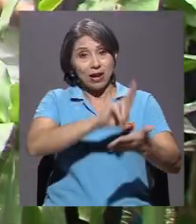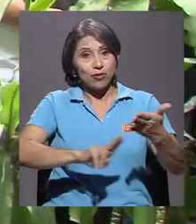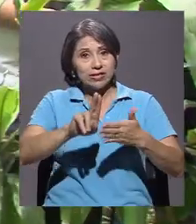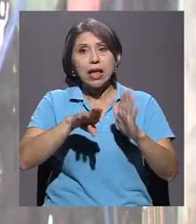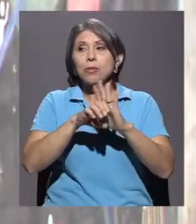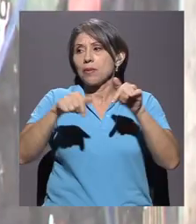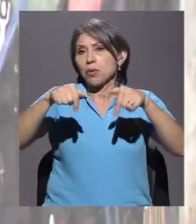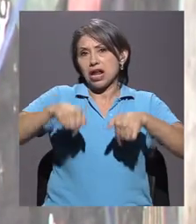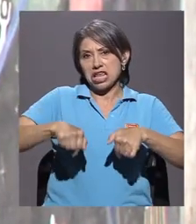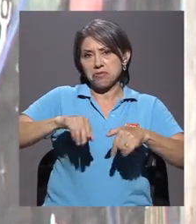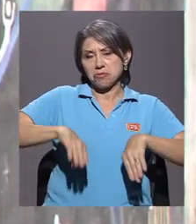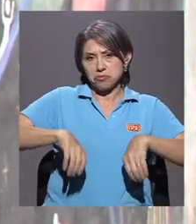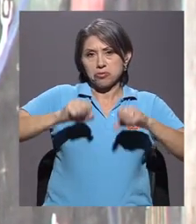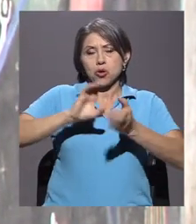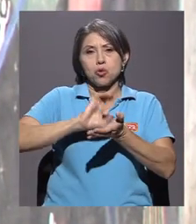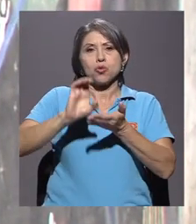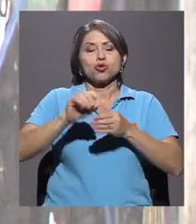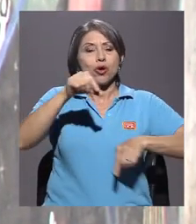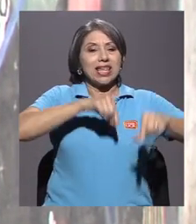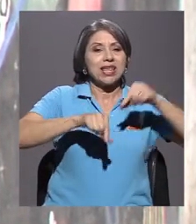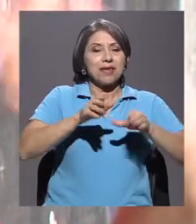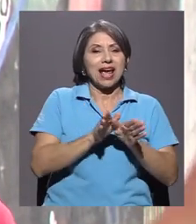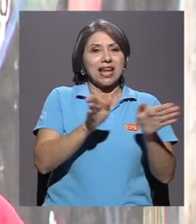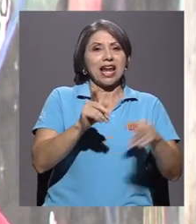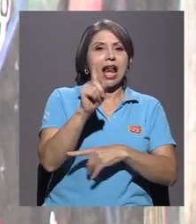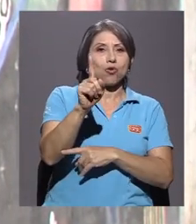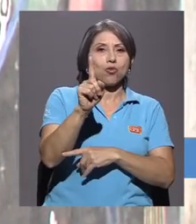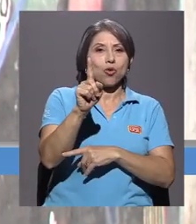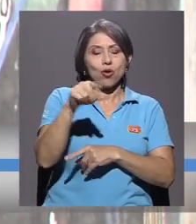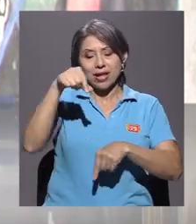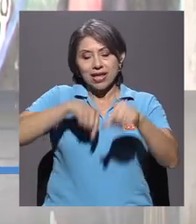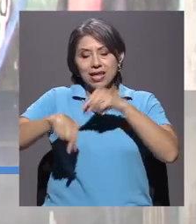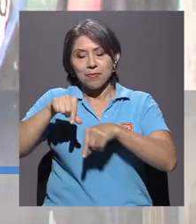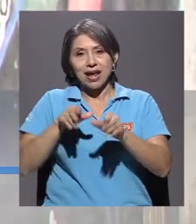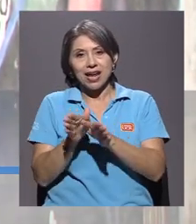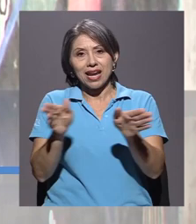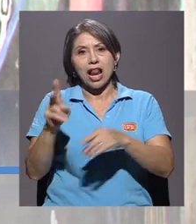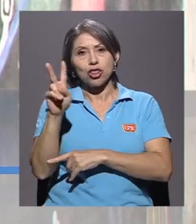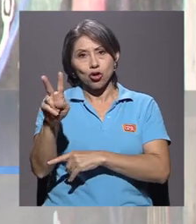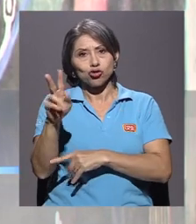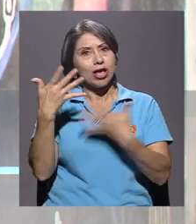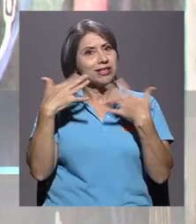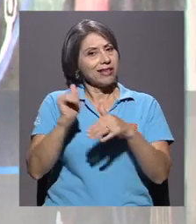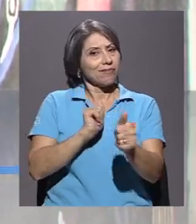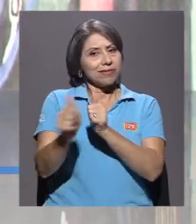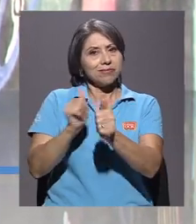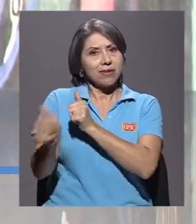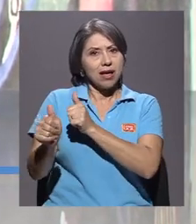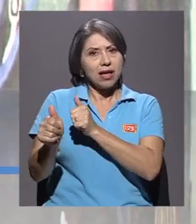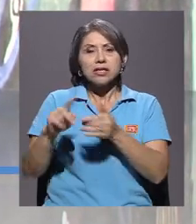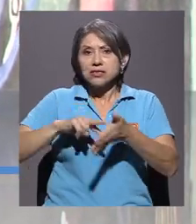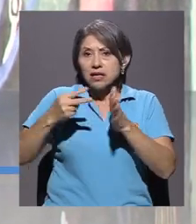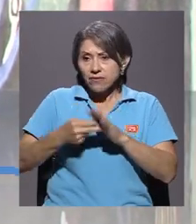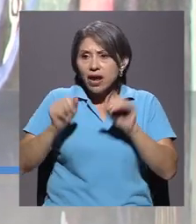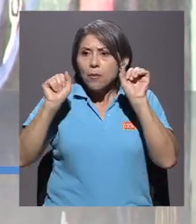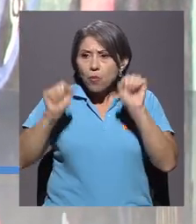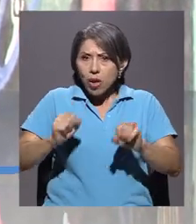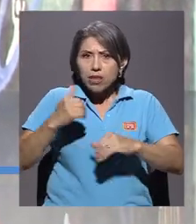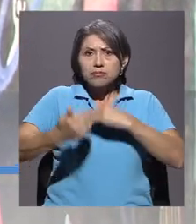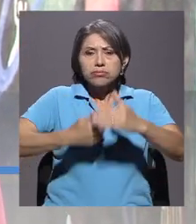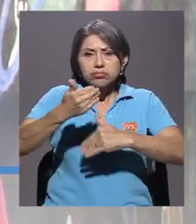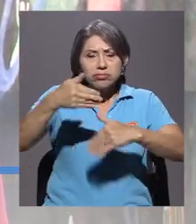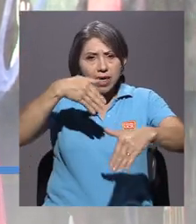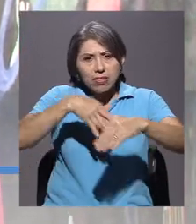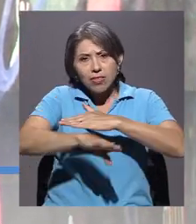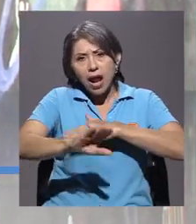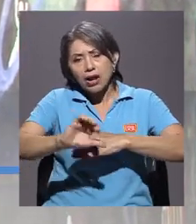llevan Química General 1, Química General 2, ya ganada. Entonces eso implica que pueden ingresar ya a otro ciclo. Eso es muy importante. Como